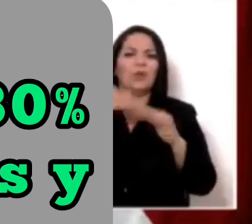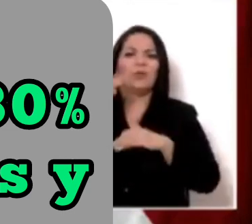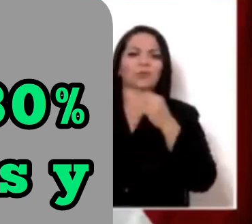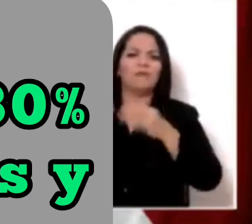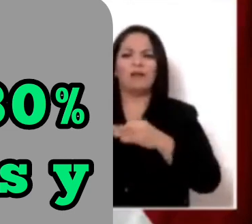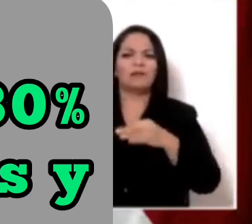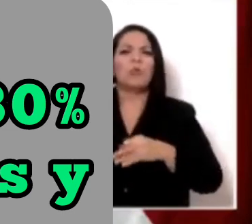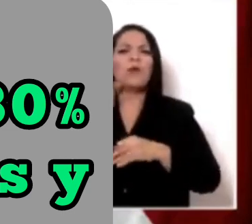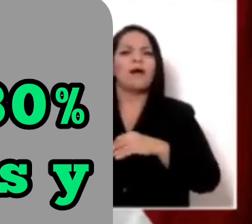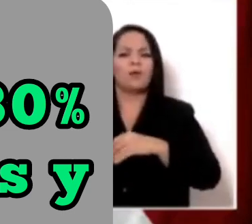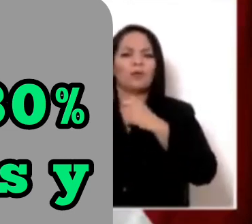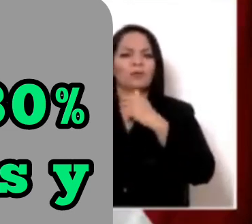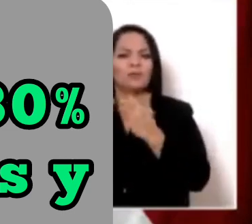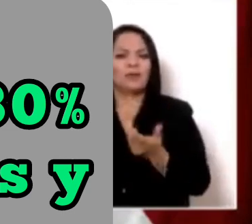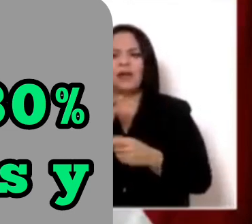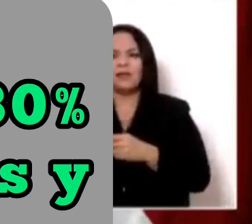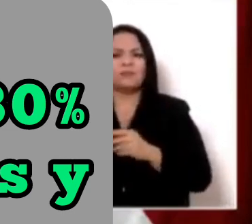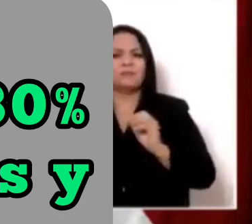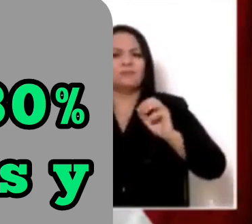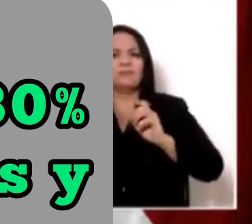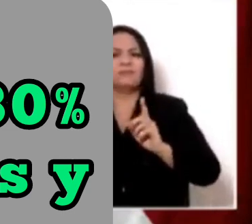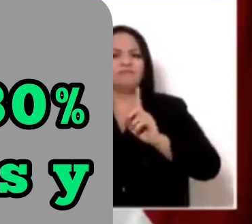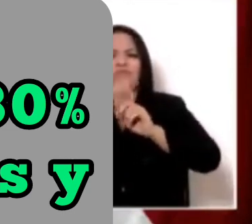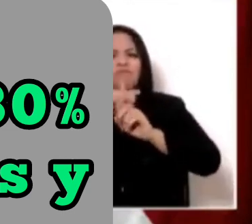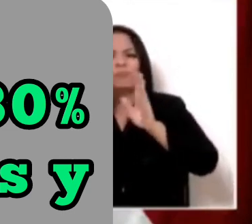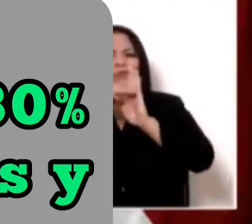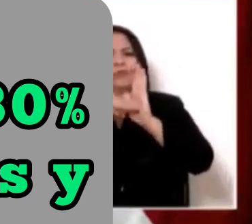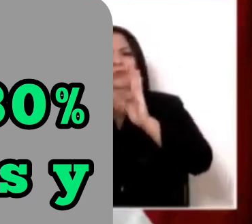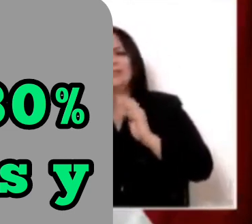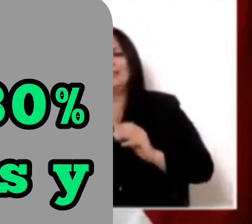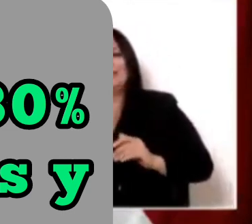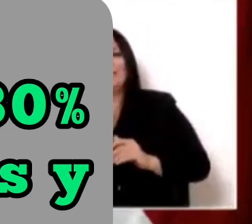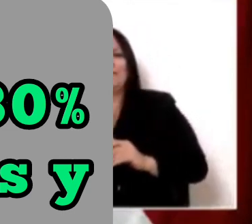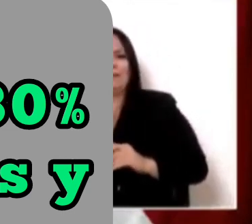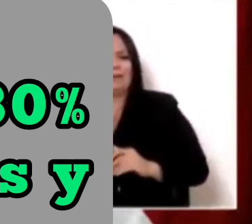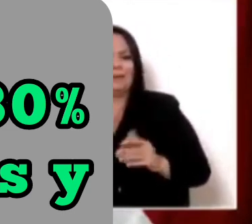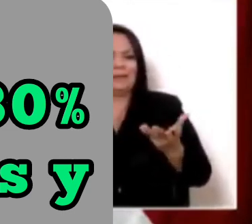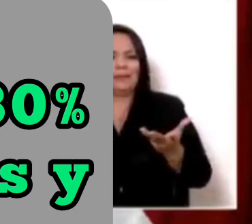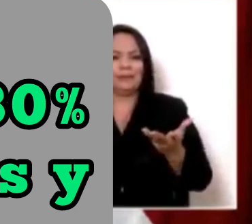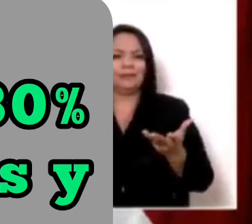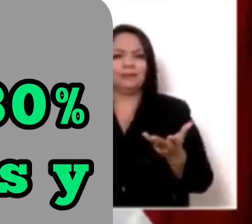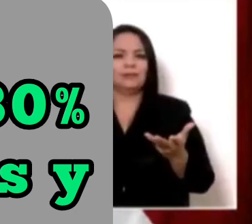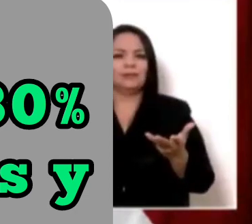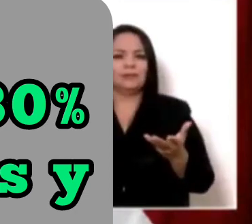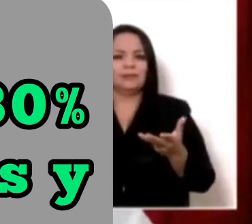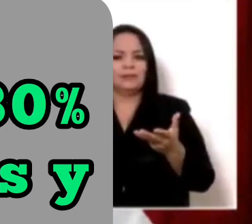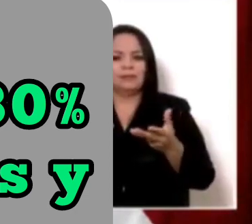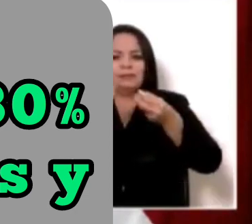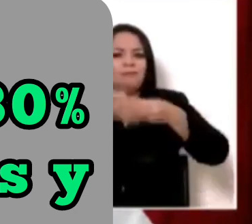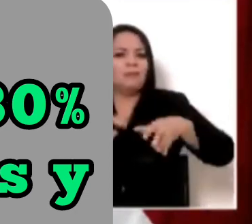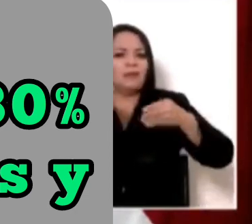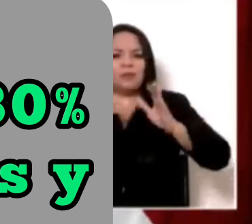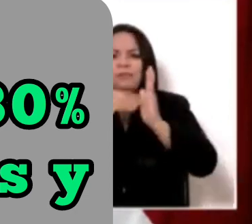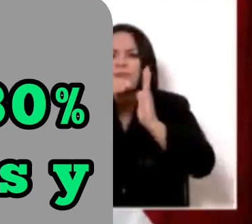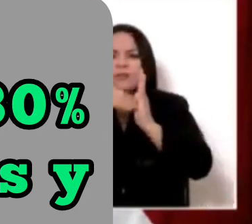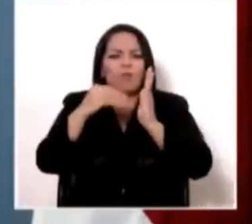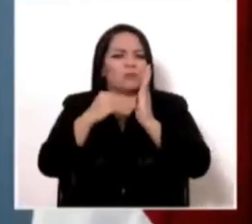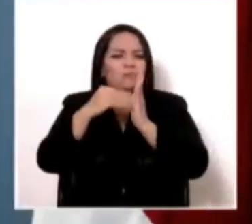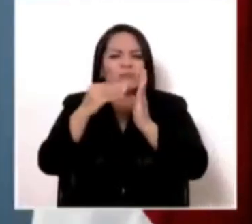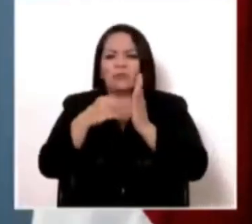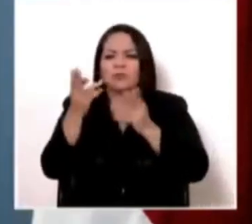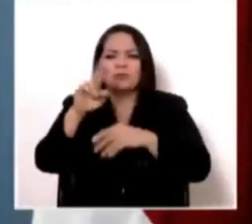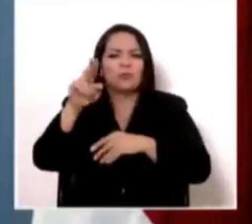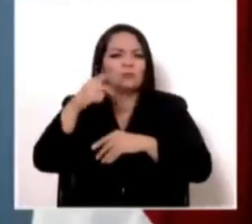sin aplicar las normas NIFS y perdiendo cientos de miles de millones de pesos al año. Lo